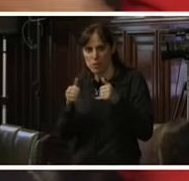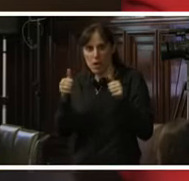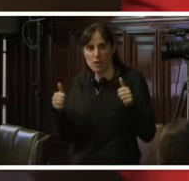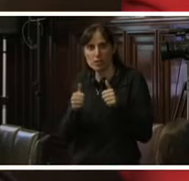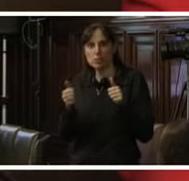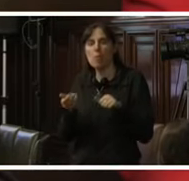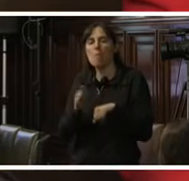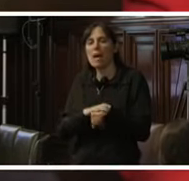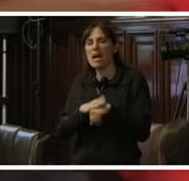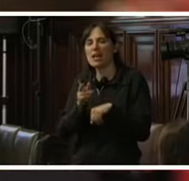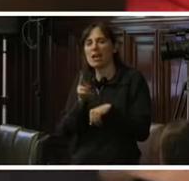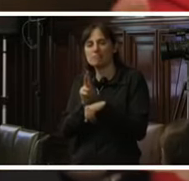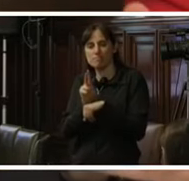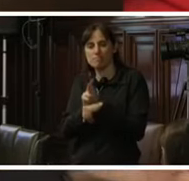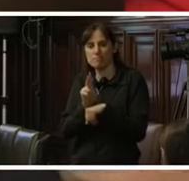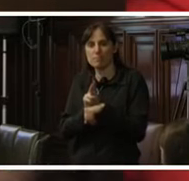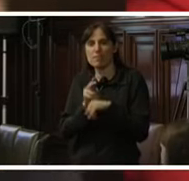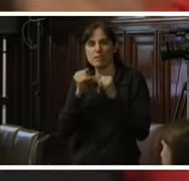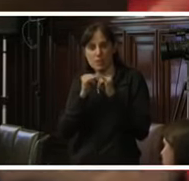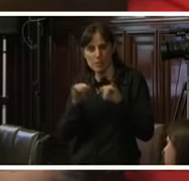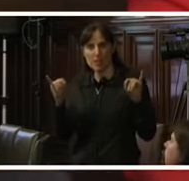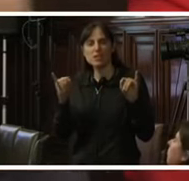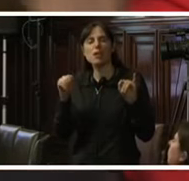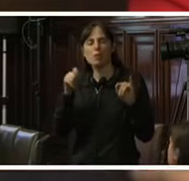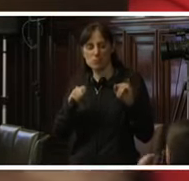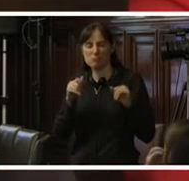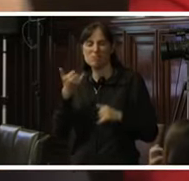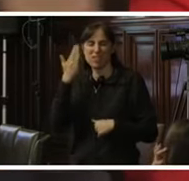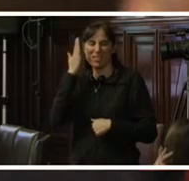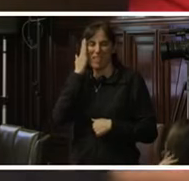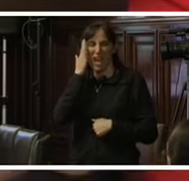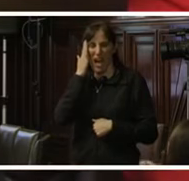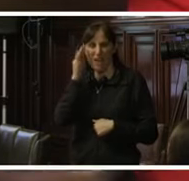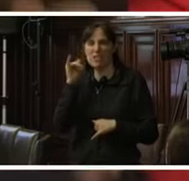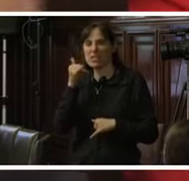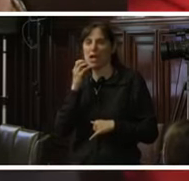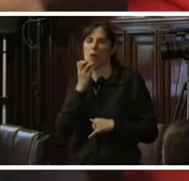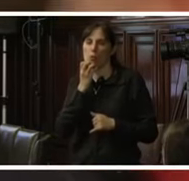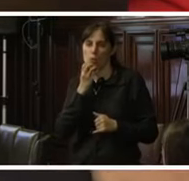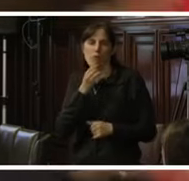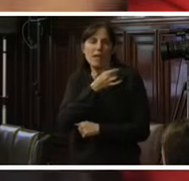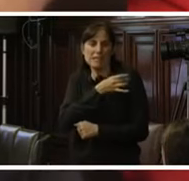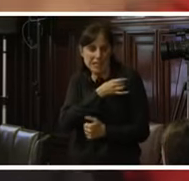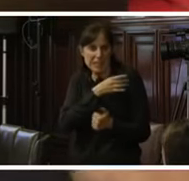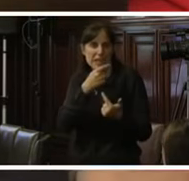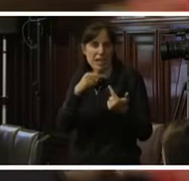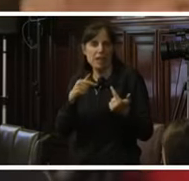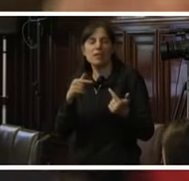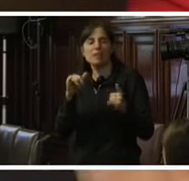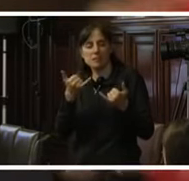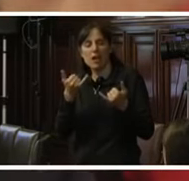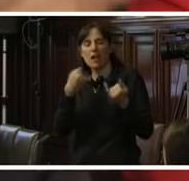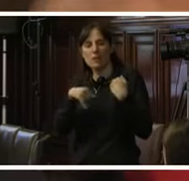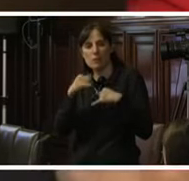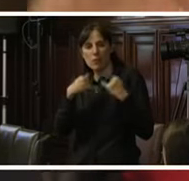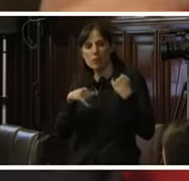protección de la independencia judicial. Ya sabemos informes de países como Cuba-Chile, sabemos primer informe